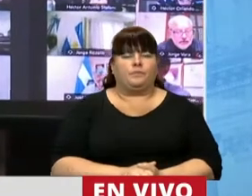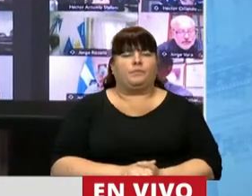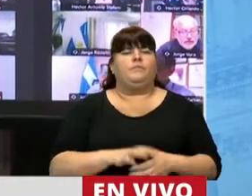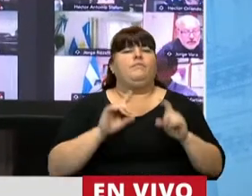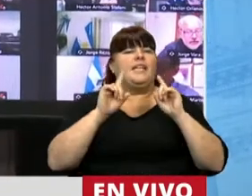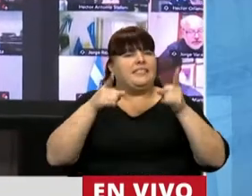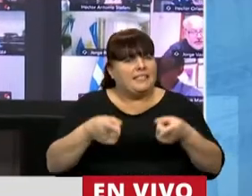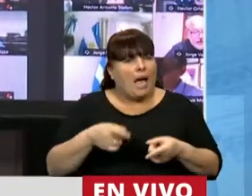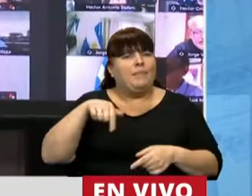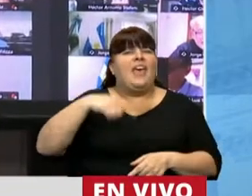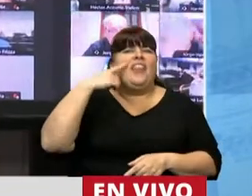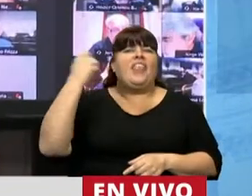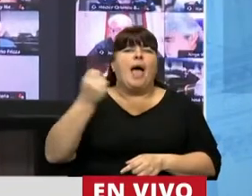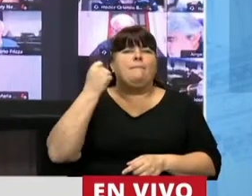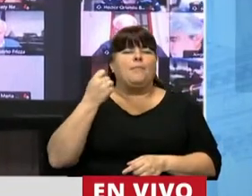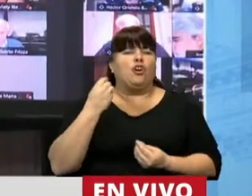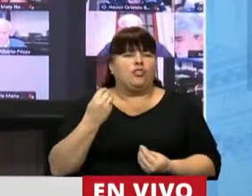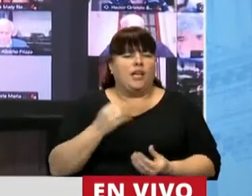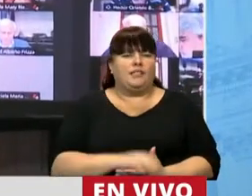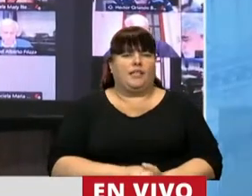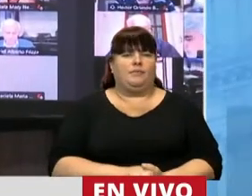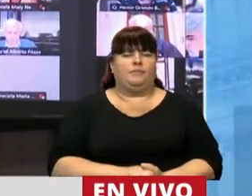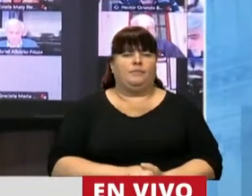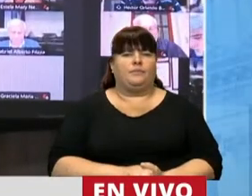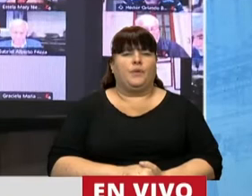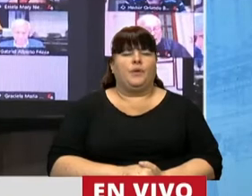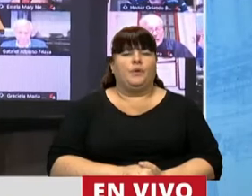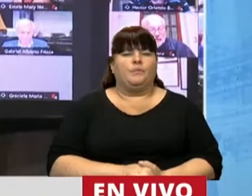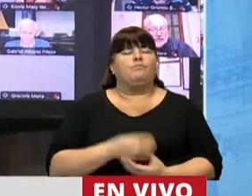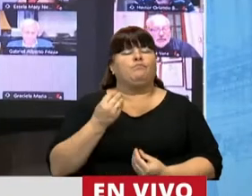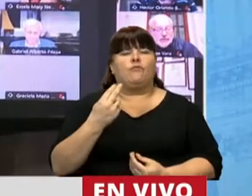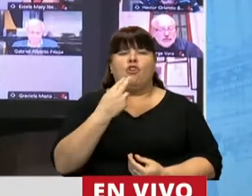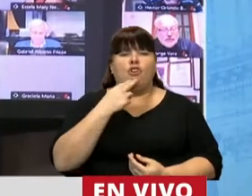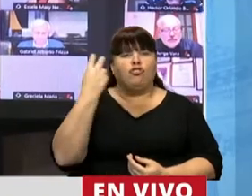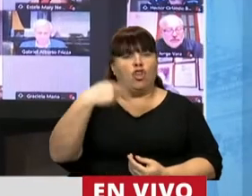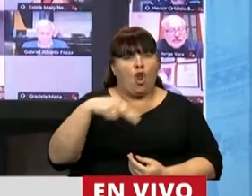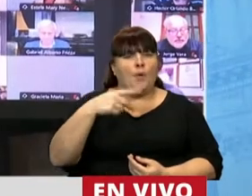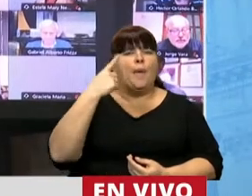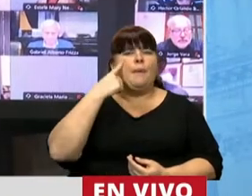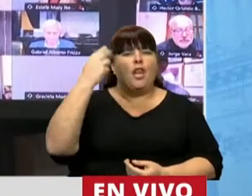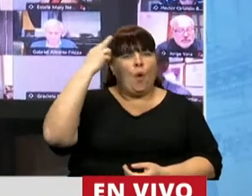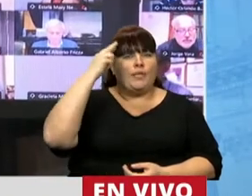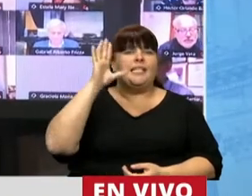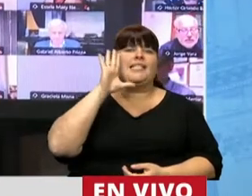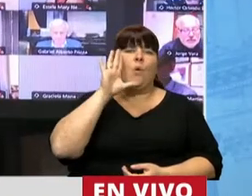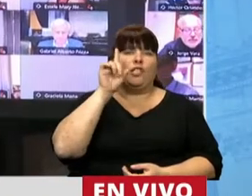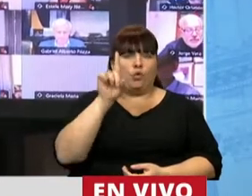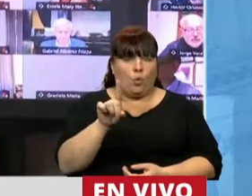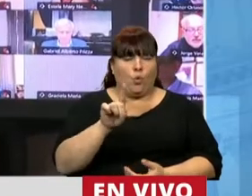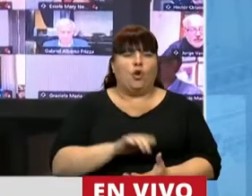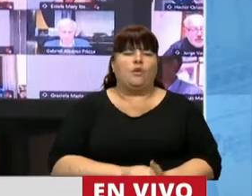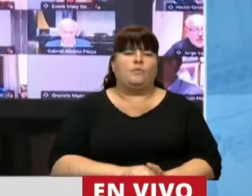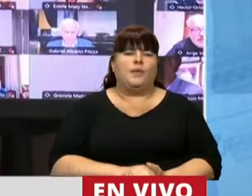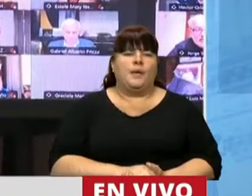Además de ello, también es un día muy importante porque el 11 de noviembre de 1951,